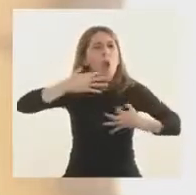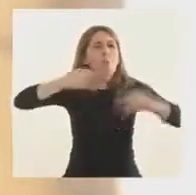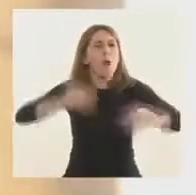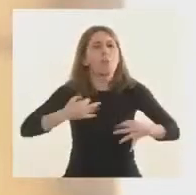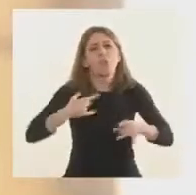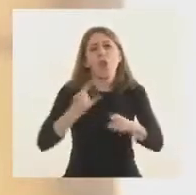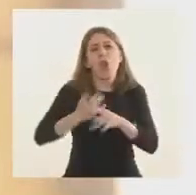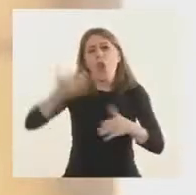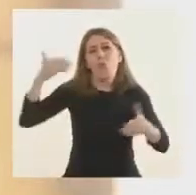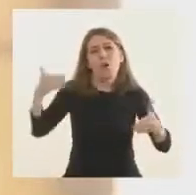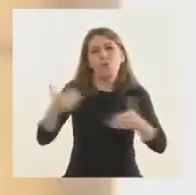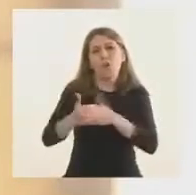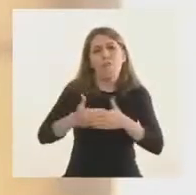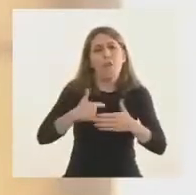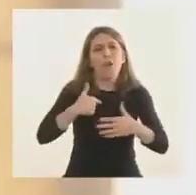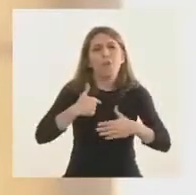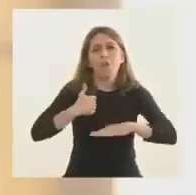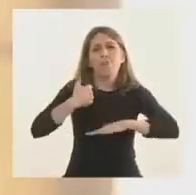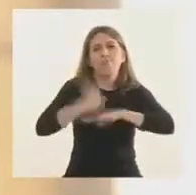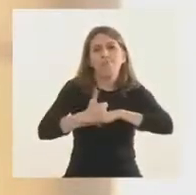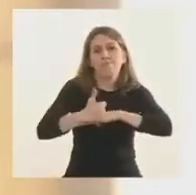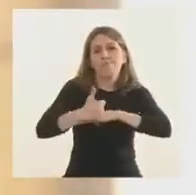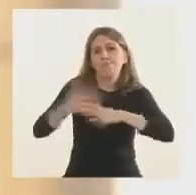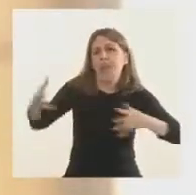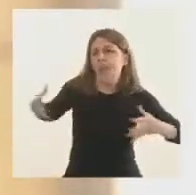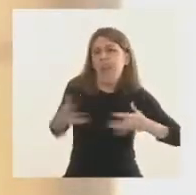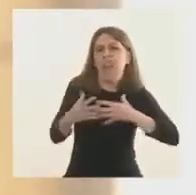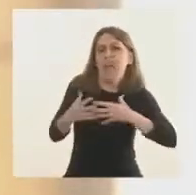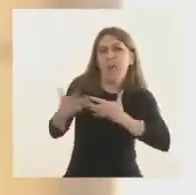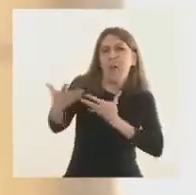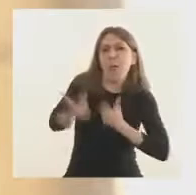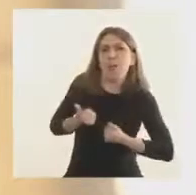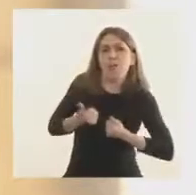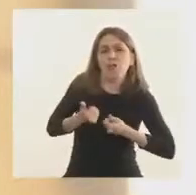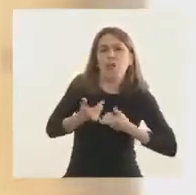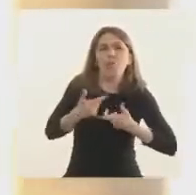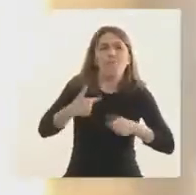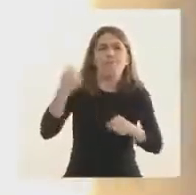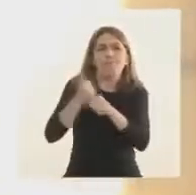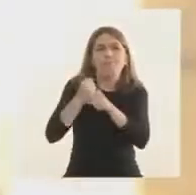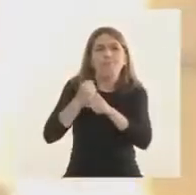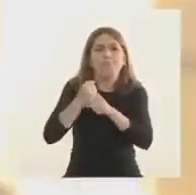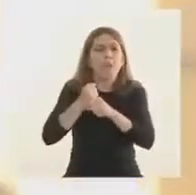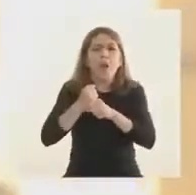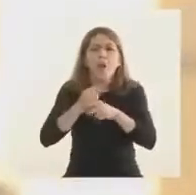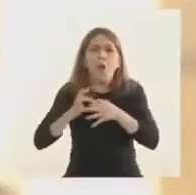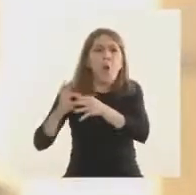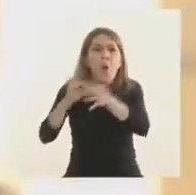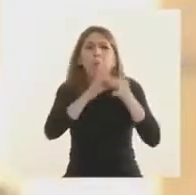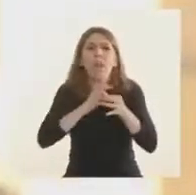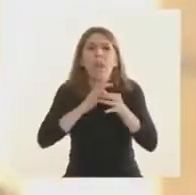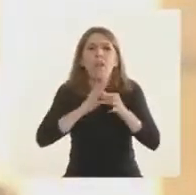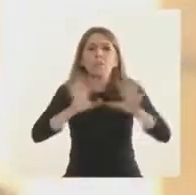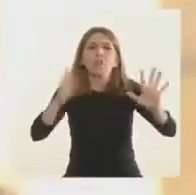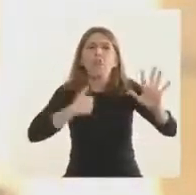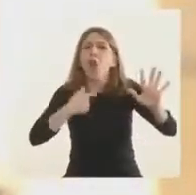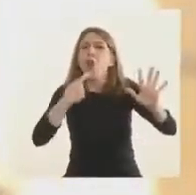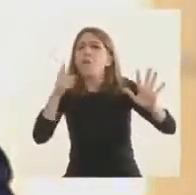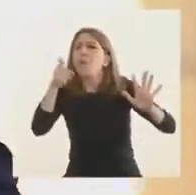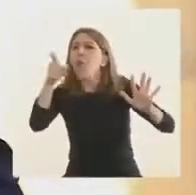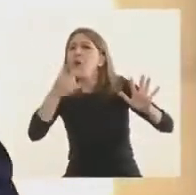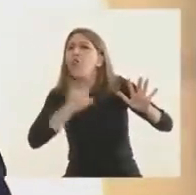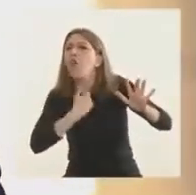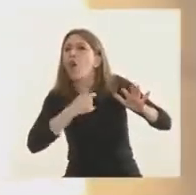poniéndome al frente en la lucha de esta pandemia poniéndome codo a codo a trabajar con ustedes sin preguntarles de dónde vienen